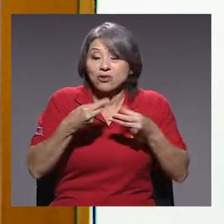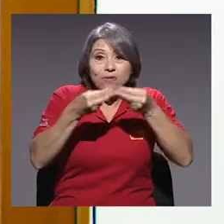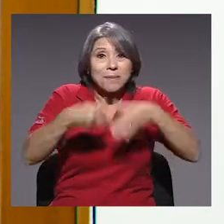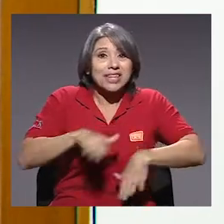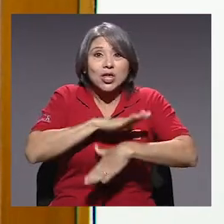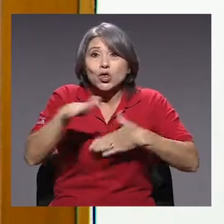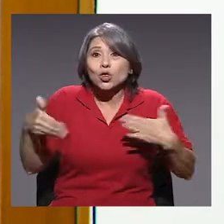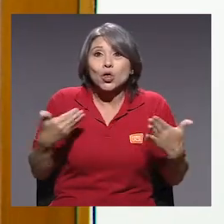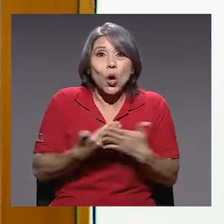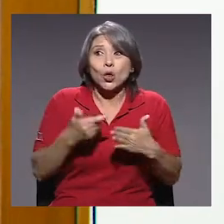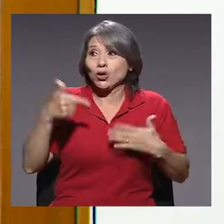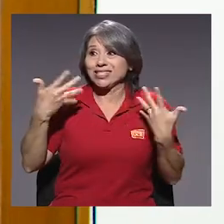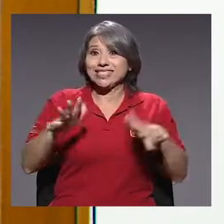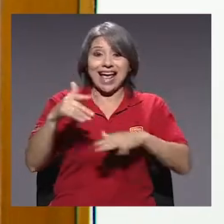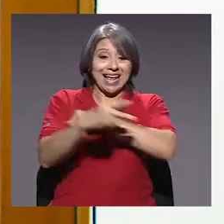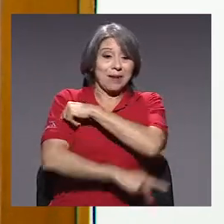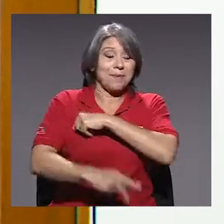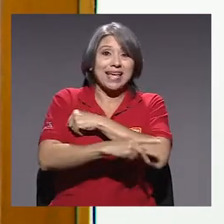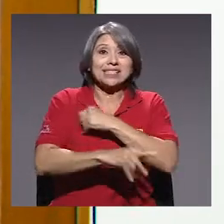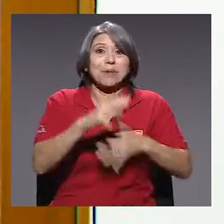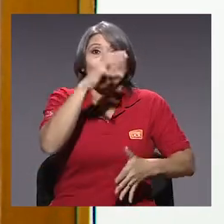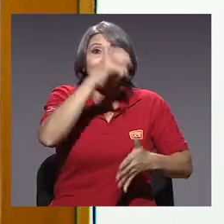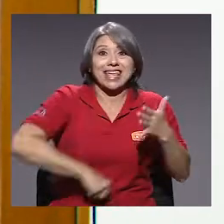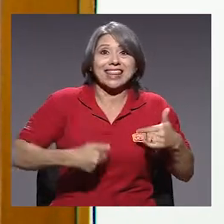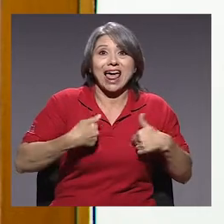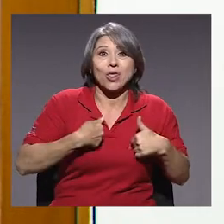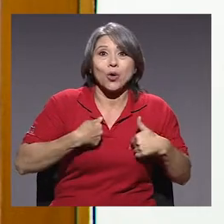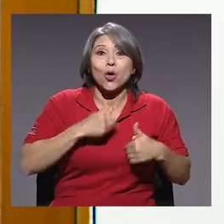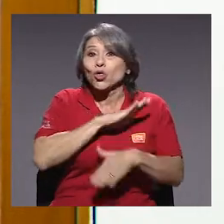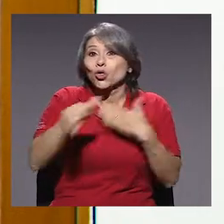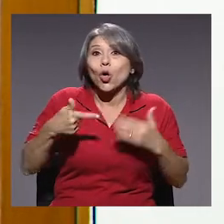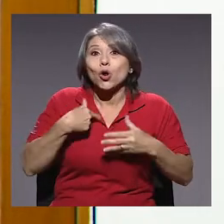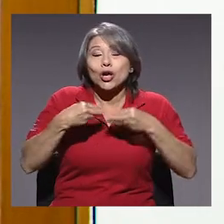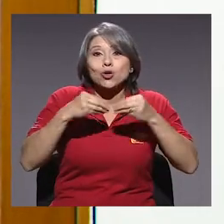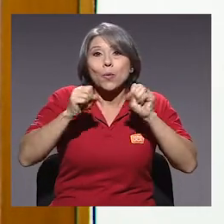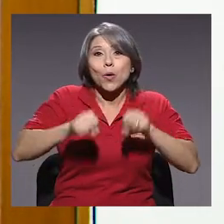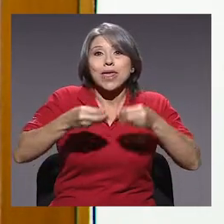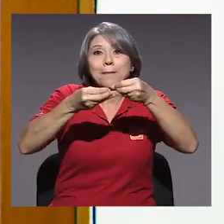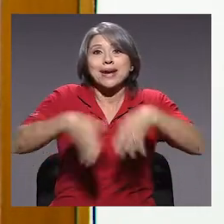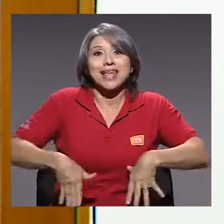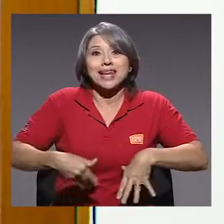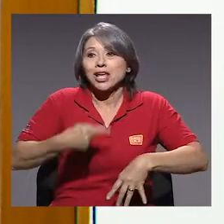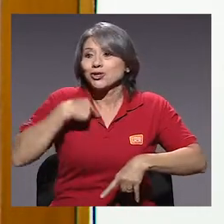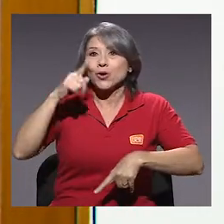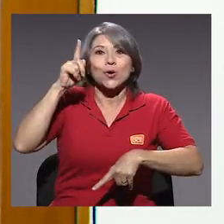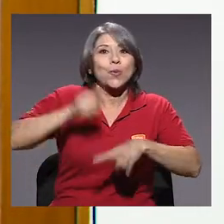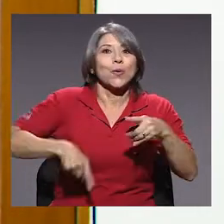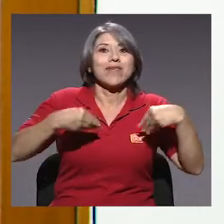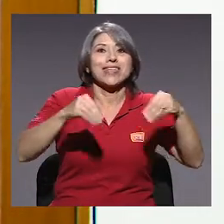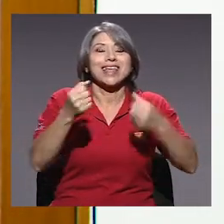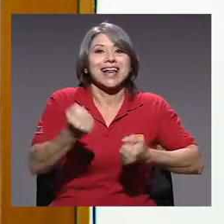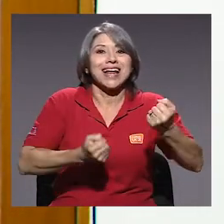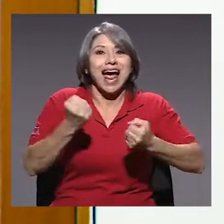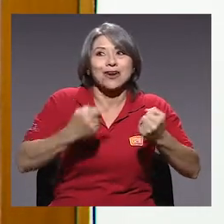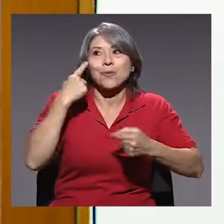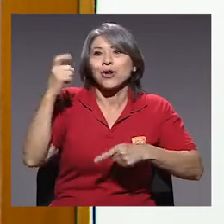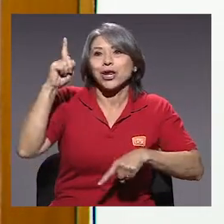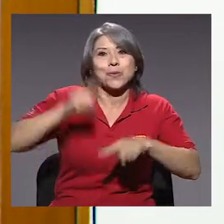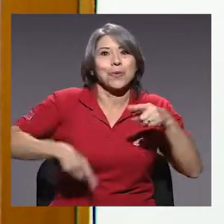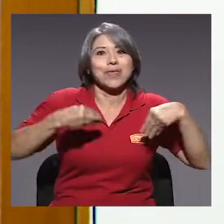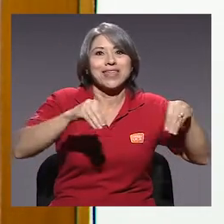quitado del país. Todo lo que podía perder. No pude perder el carro porque no pude venderlo, porque estaba prendado por un choque.